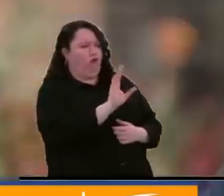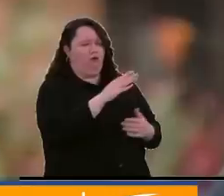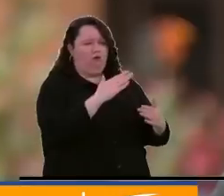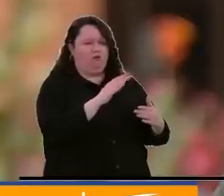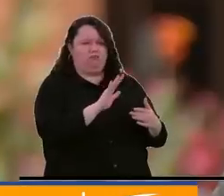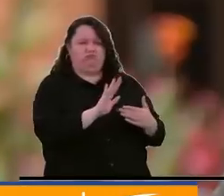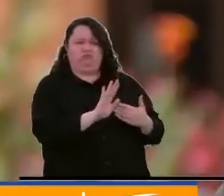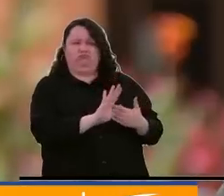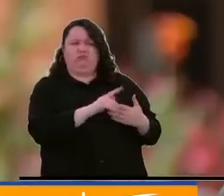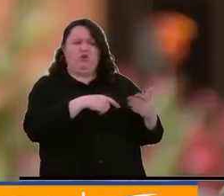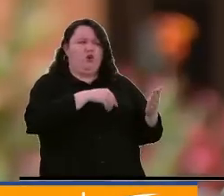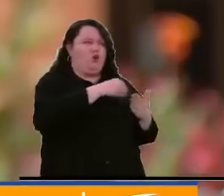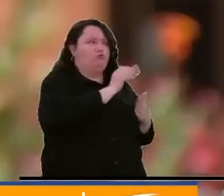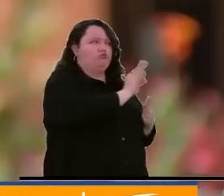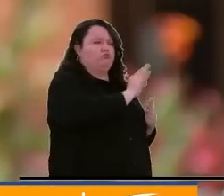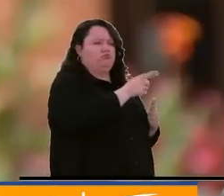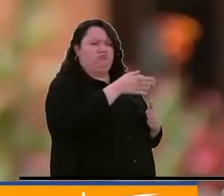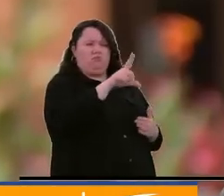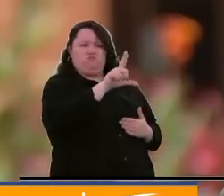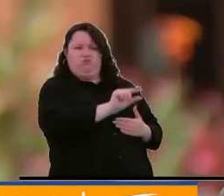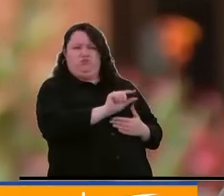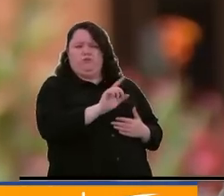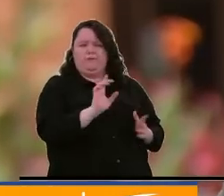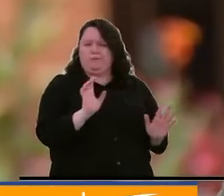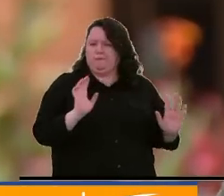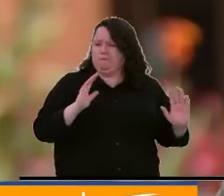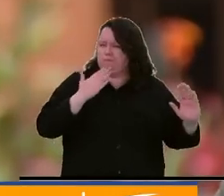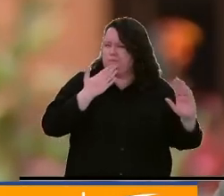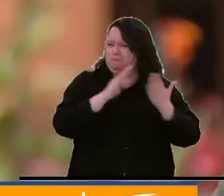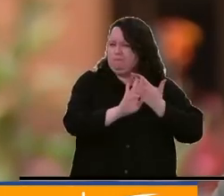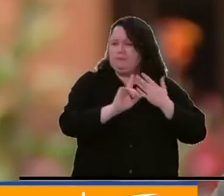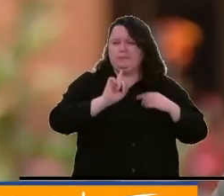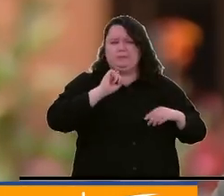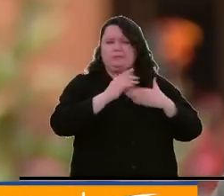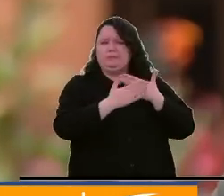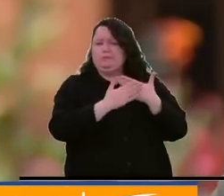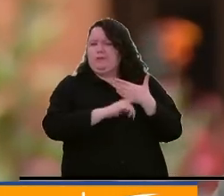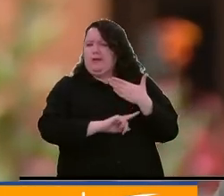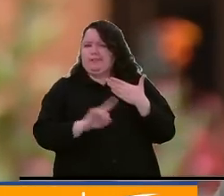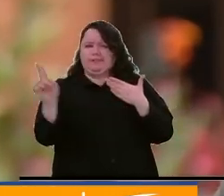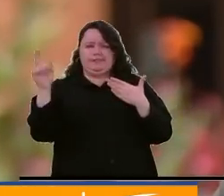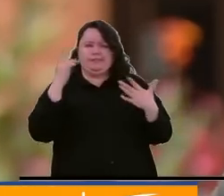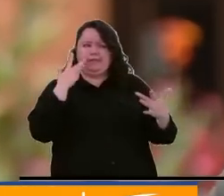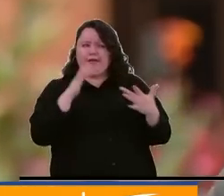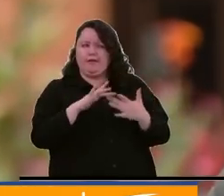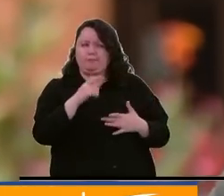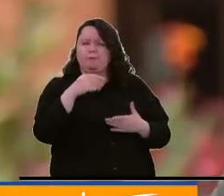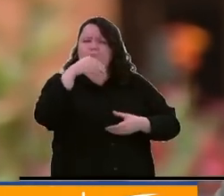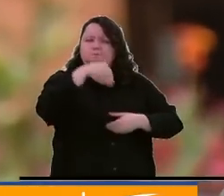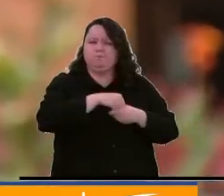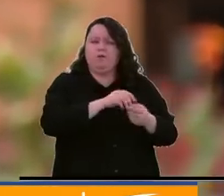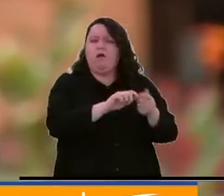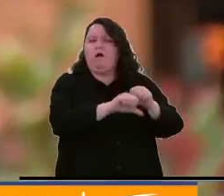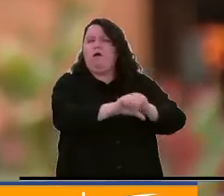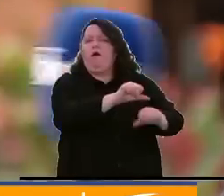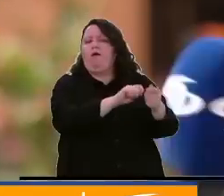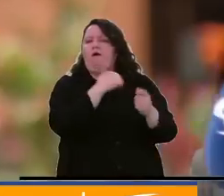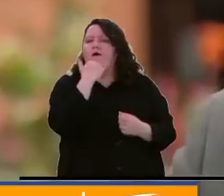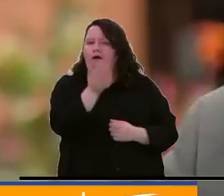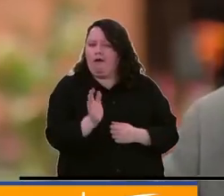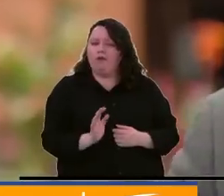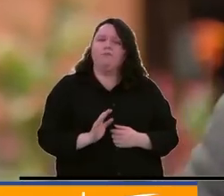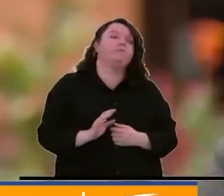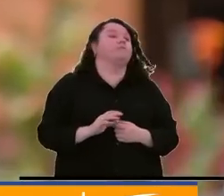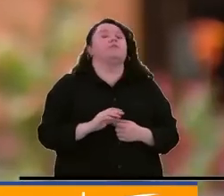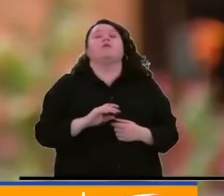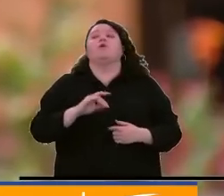las condiciones de lo que usted consigue en el mercado, porque simplemente eso le está generando alertas en términos de que puede tener algún tipo de alteraciones el licor. Y por